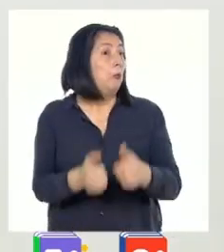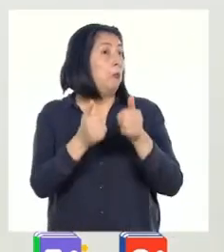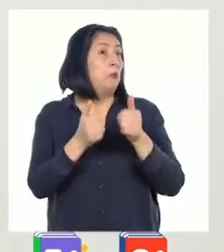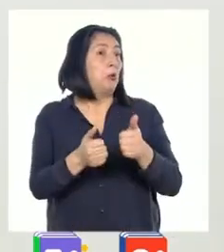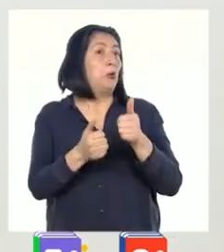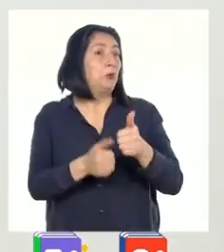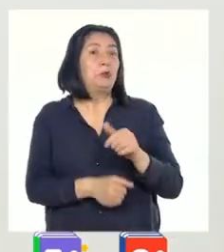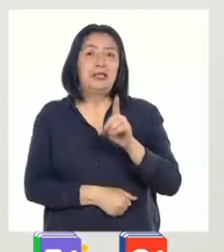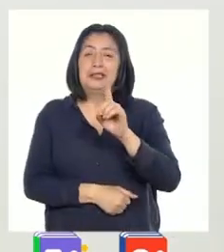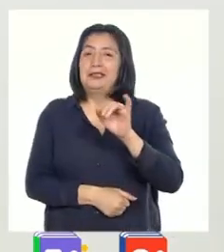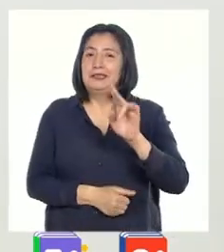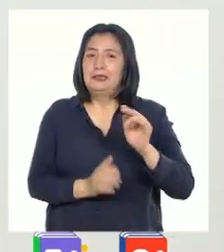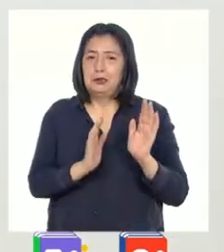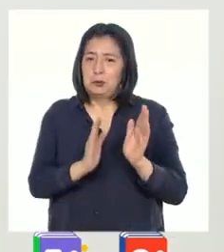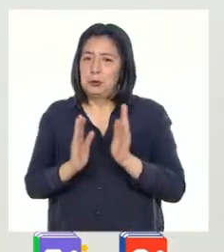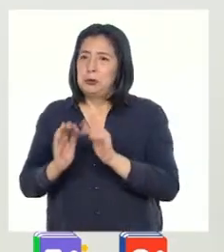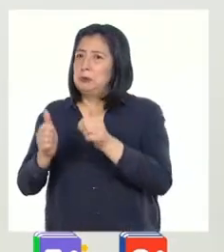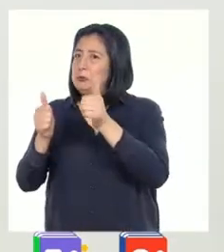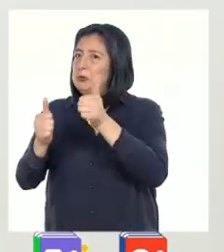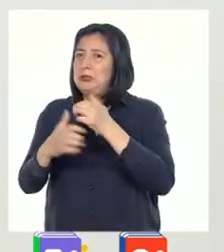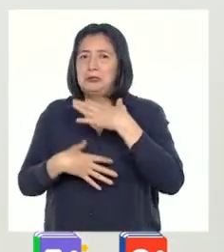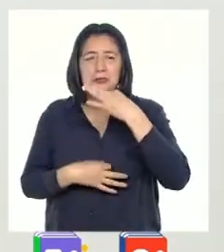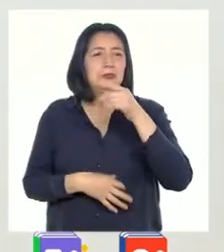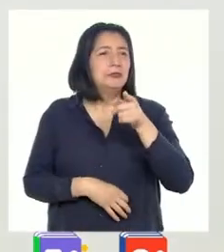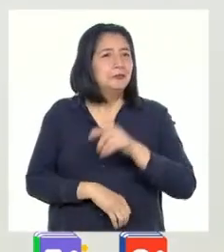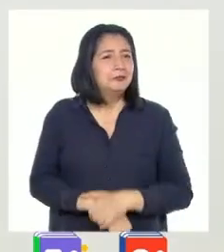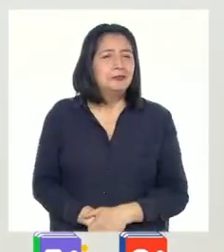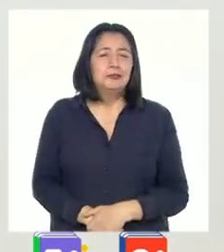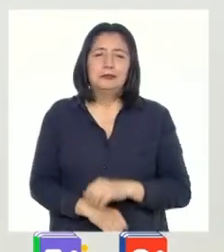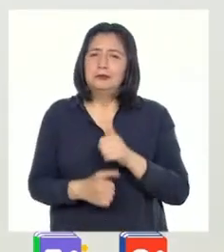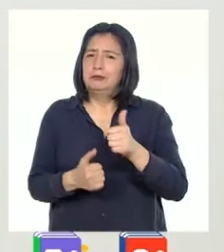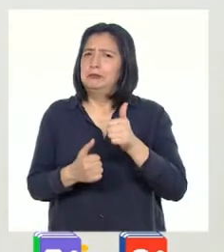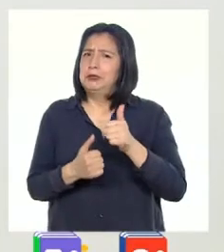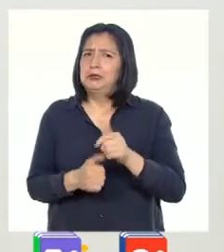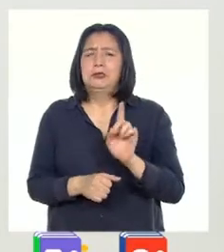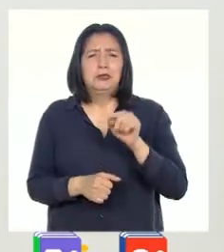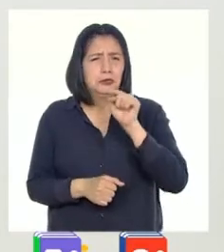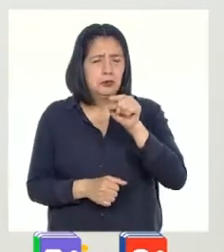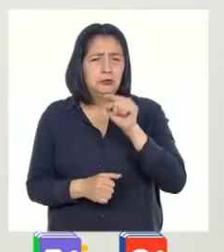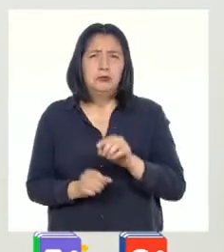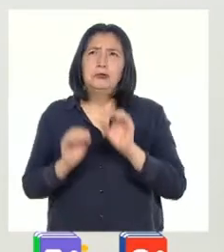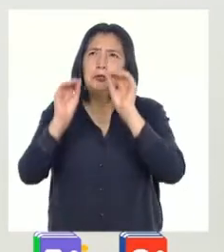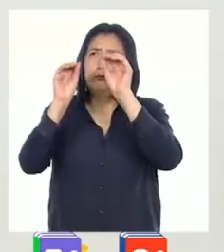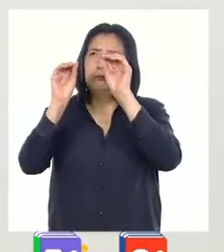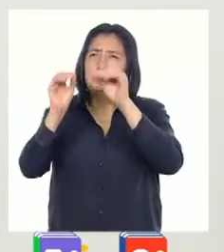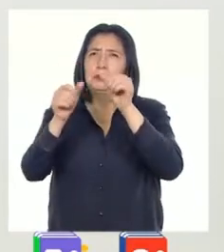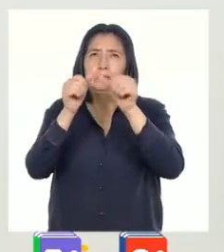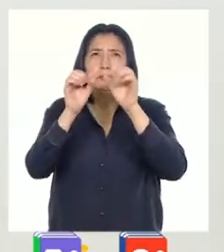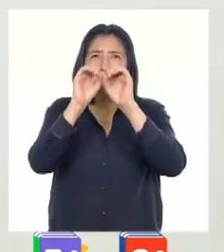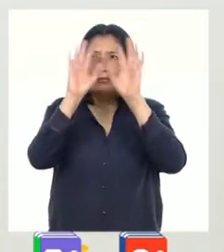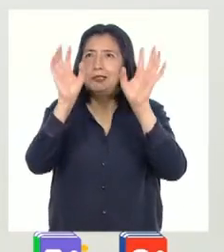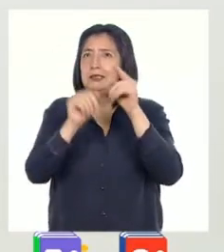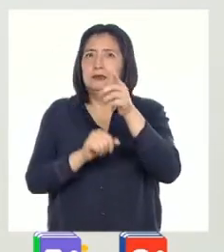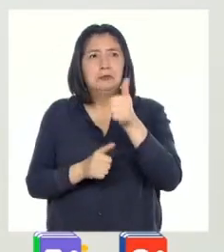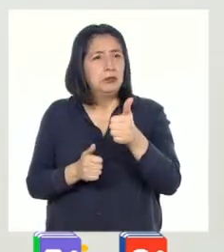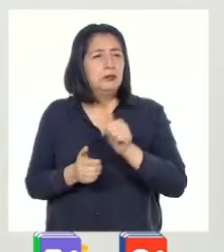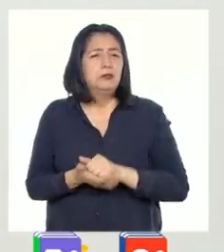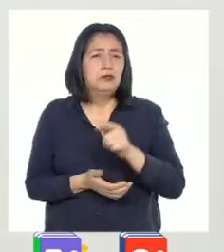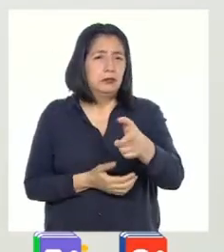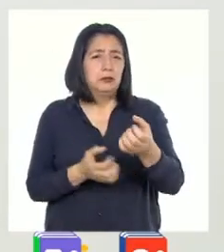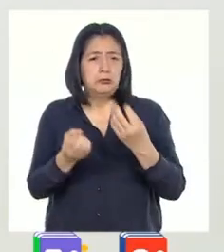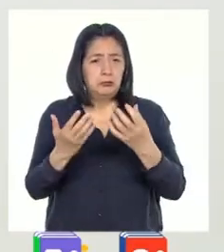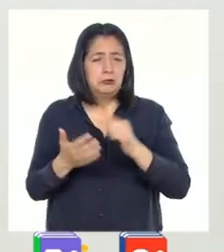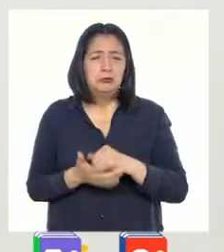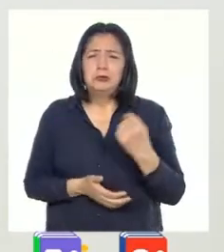bien, Daina. Esa organización es muy interesante y está muy bien que le hayas puesto fecha. Además, ella nos